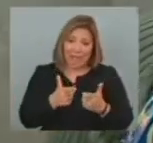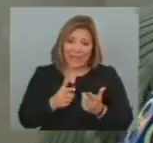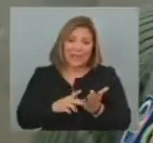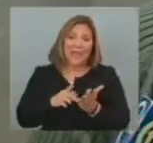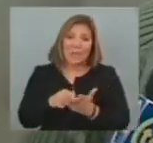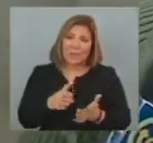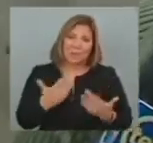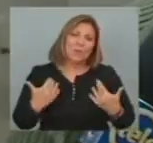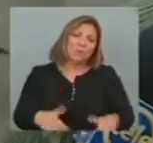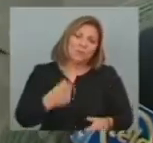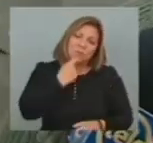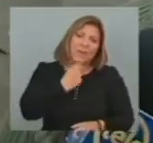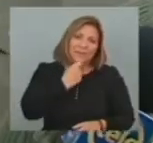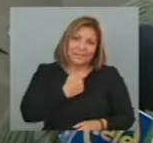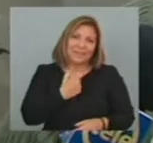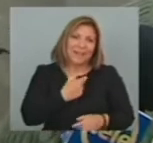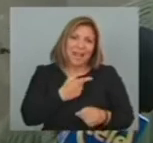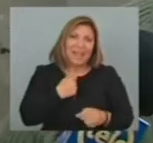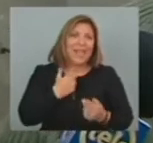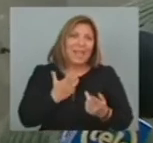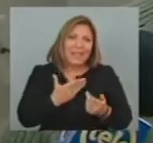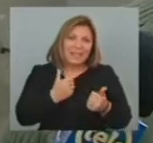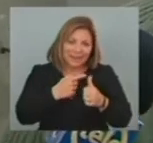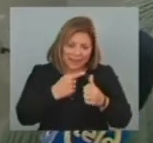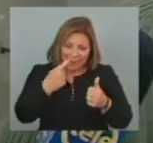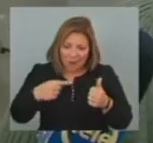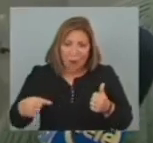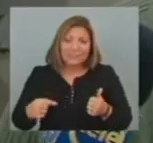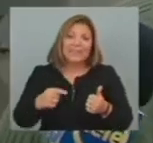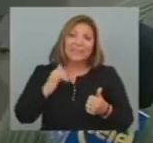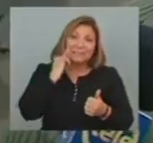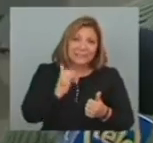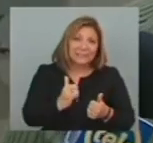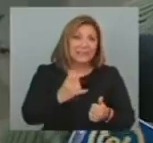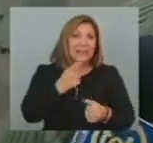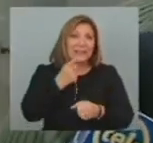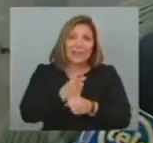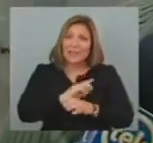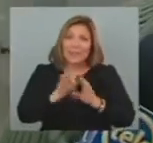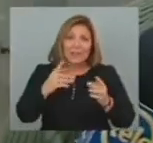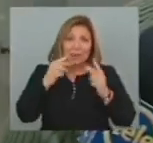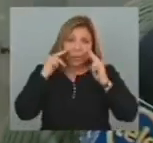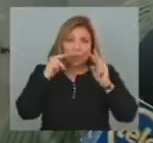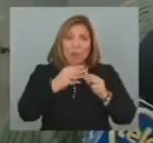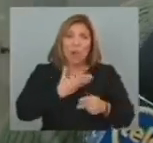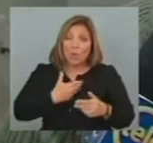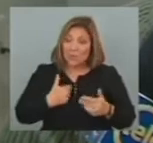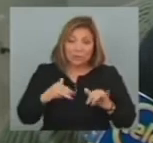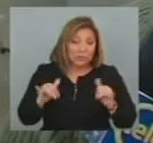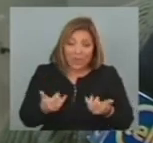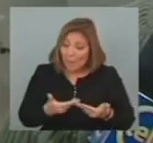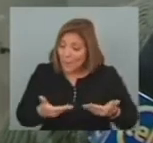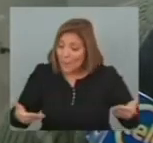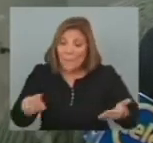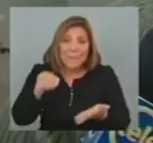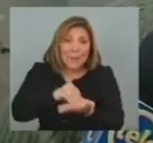Bastante lejos aún Porque obviamente Que los temas de recursos Están resueltos A la mirada del Poder Ejecutivo En lo que fue la